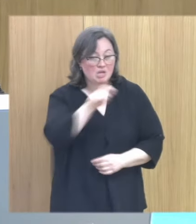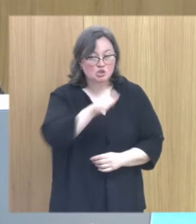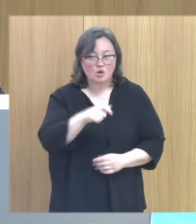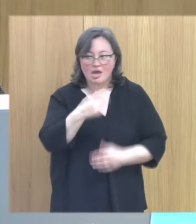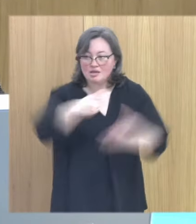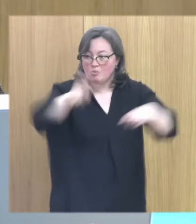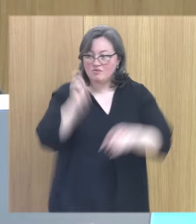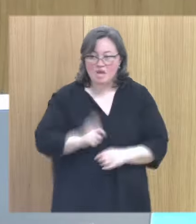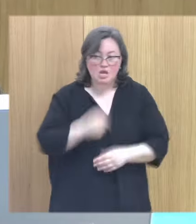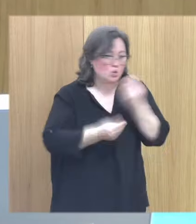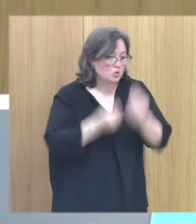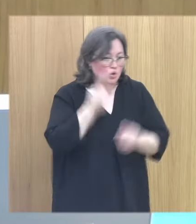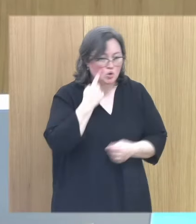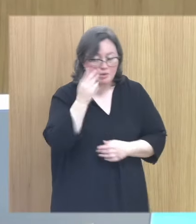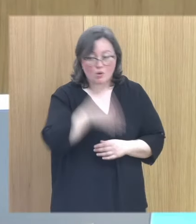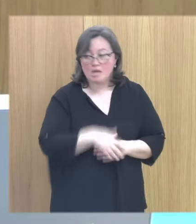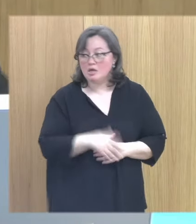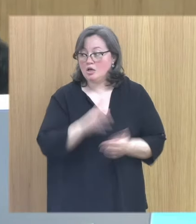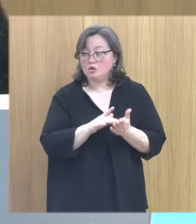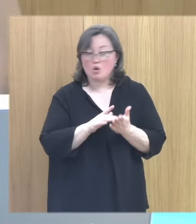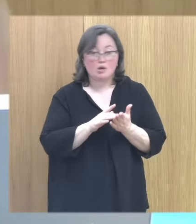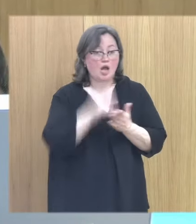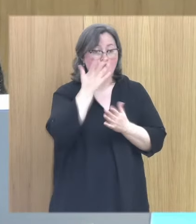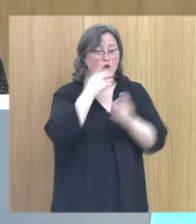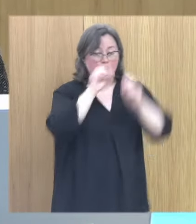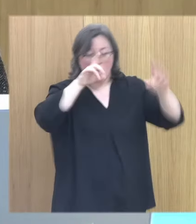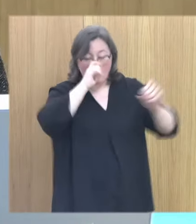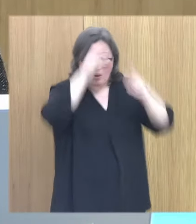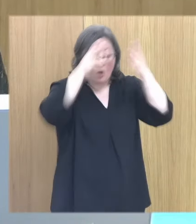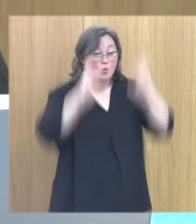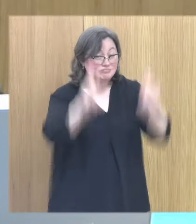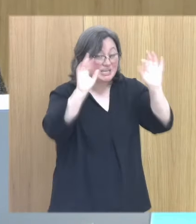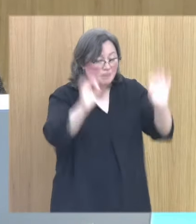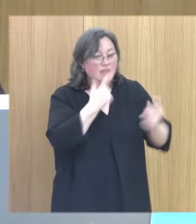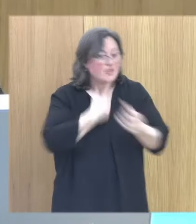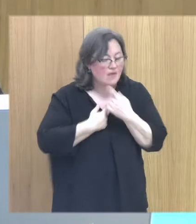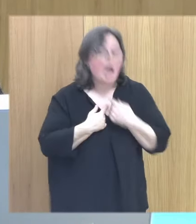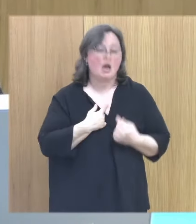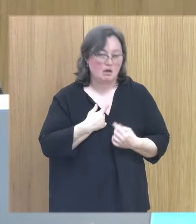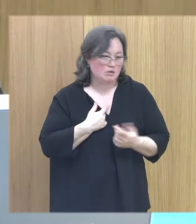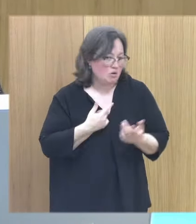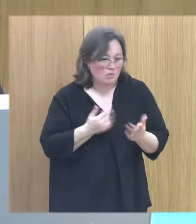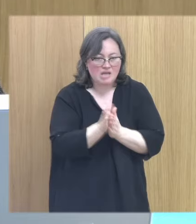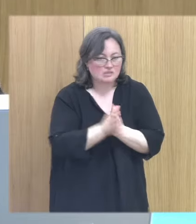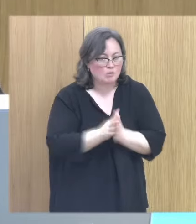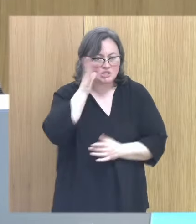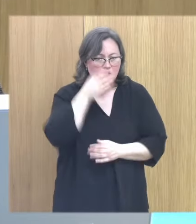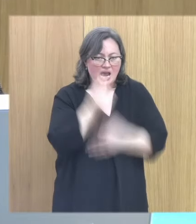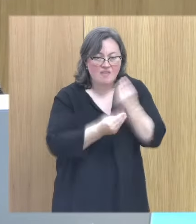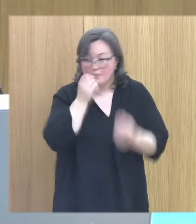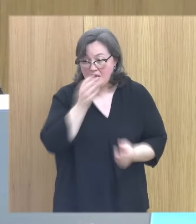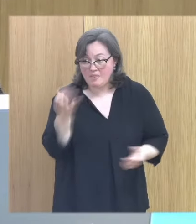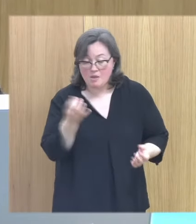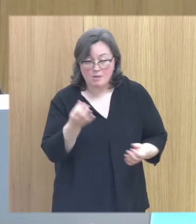utilizarlo utilizan sí utilizan el MDR cuando hay un recuerdo completo y el MDR con estímulos sensoriales hay que saber hacerlo